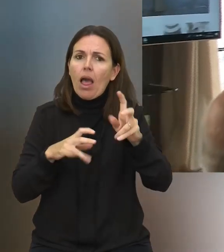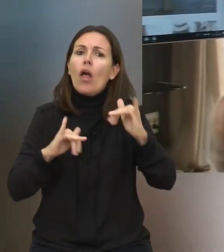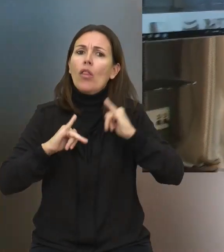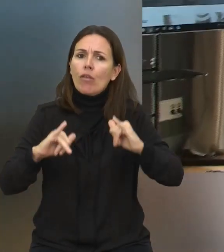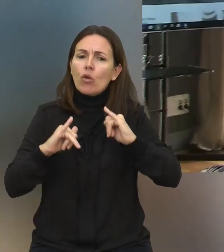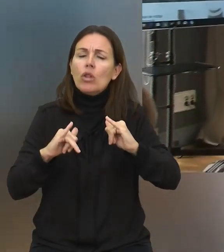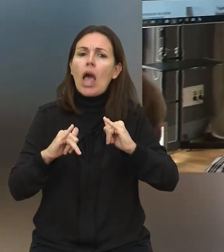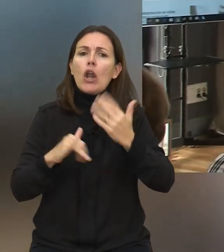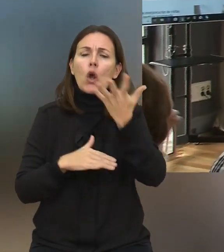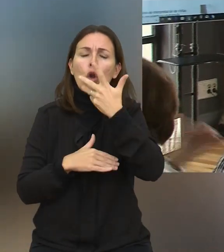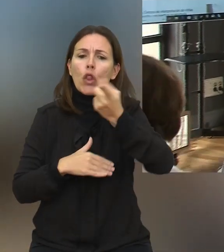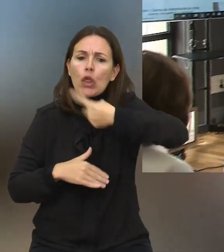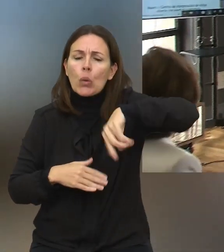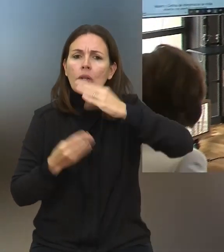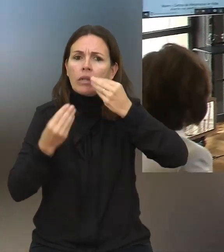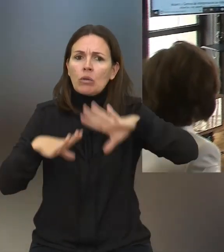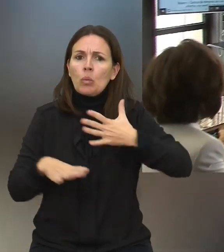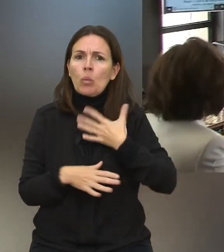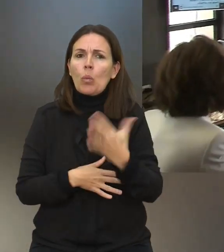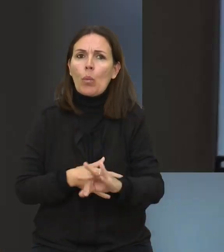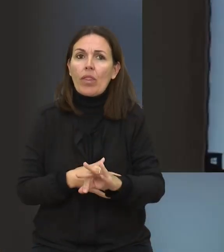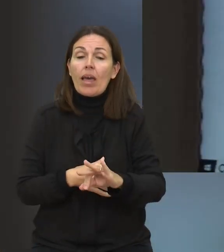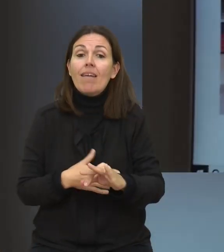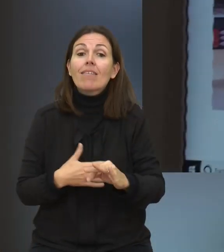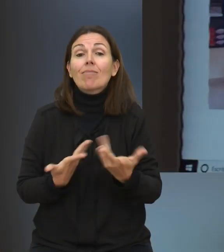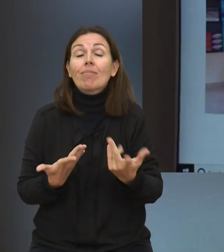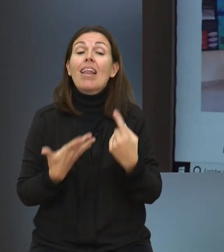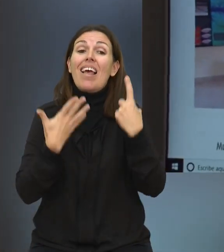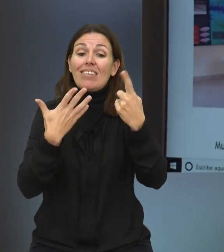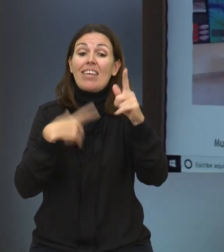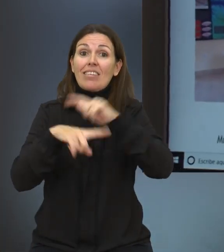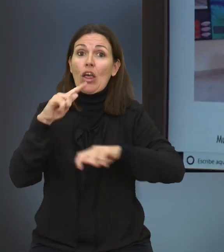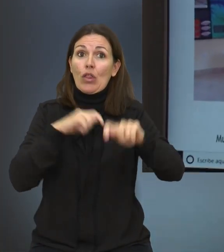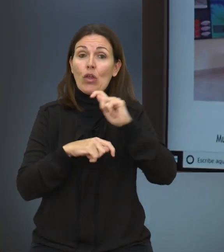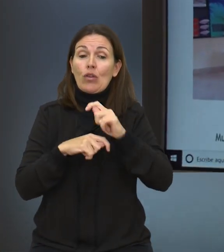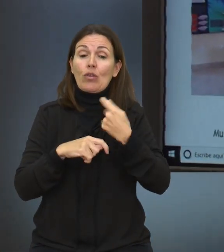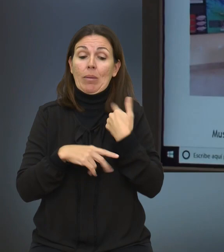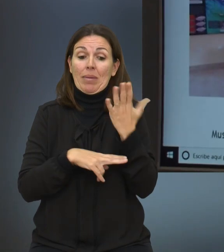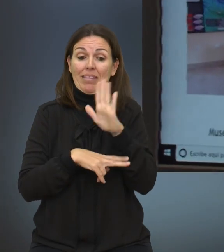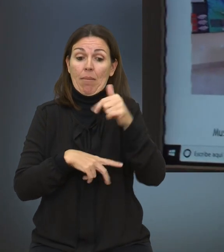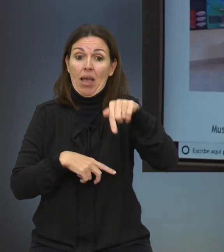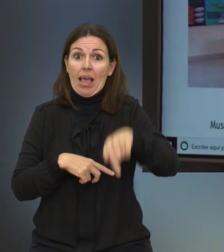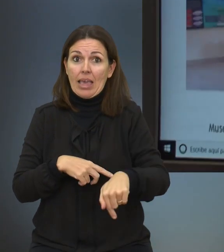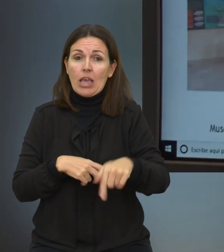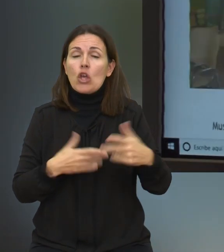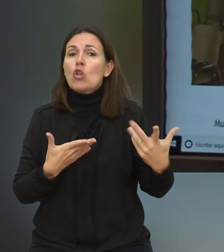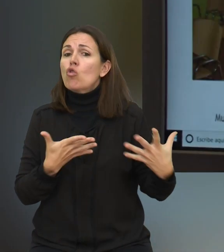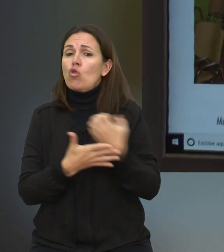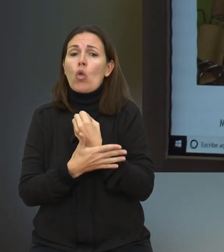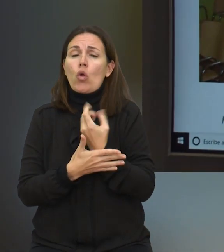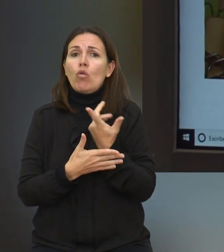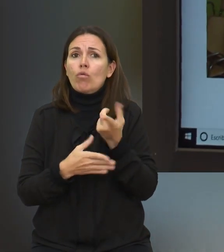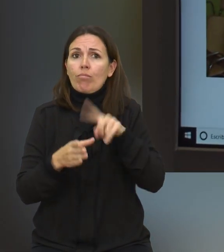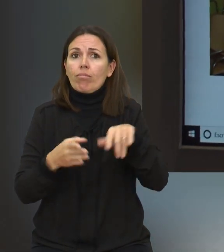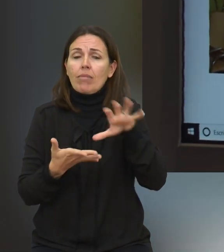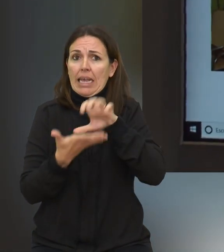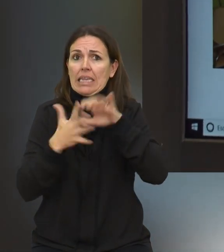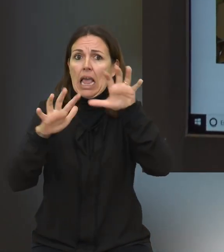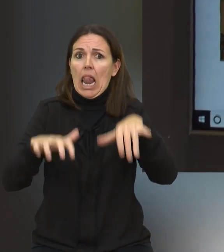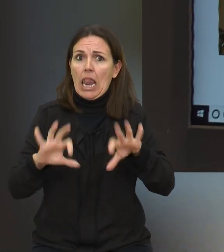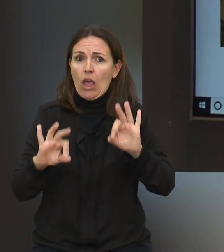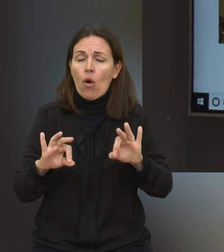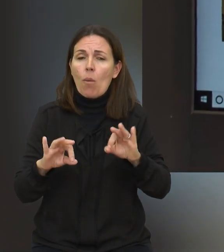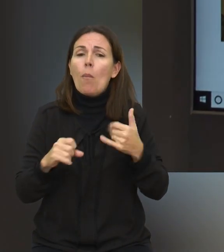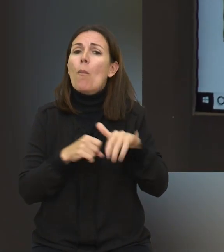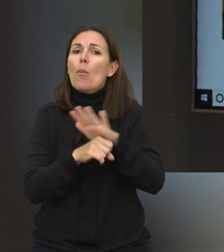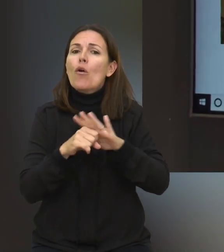personas que quieran afectarse a conocer parte de nuestra historia. Las seis asociaciones que estamos en presentes aquí y que pertenecemos todas a